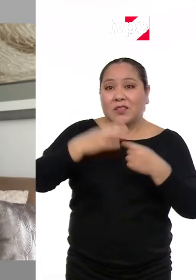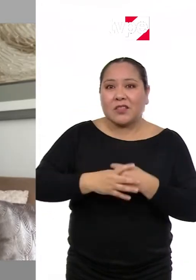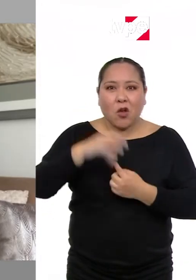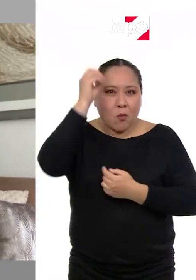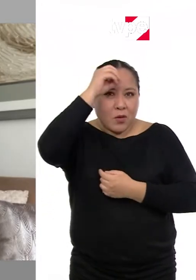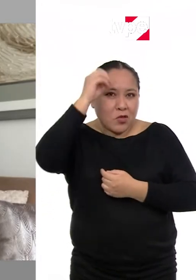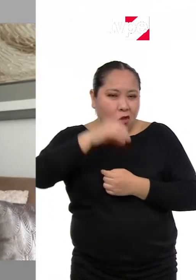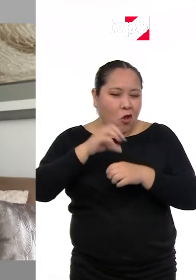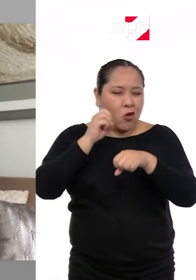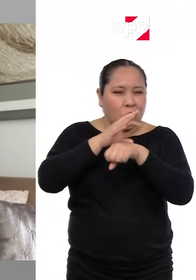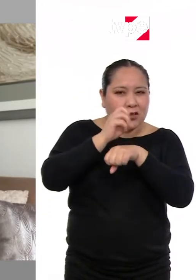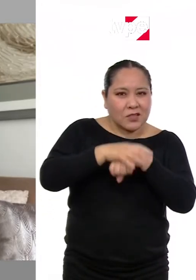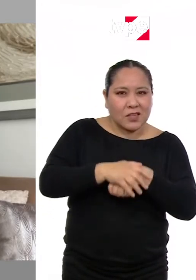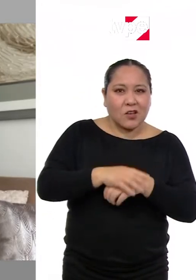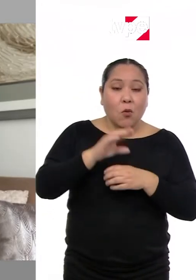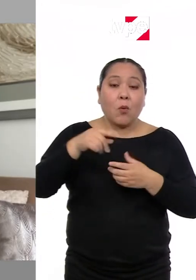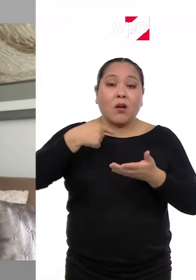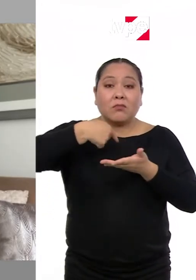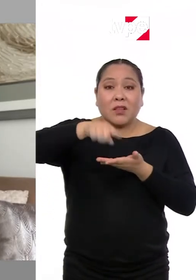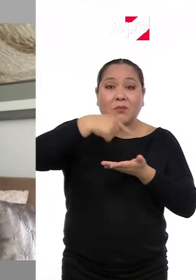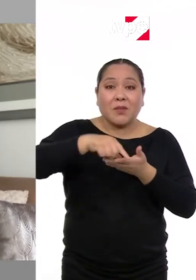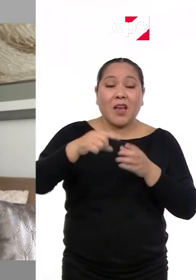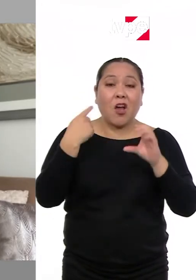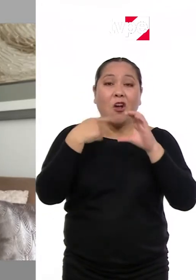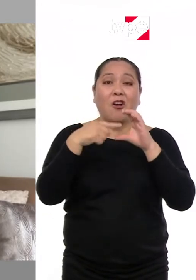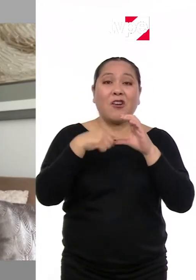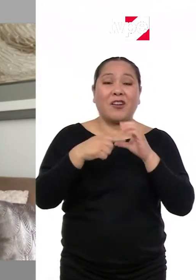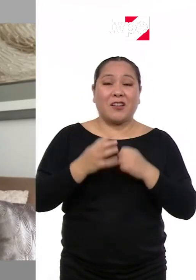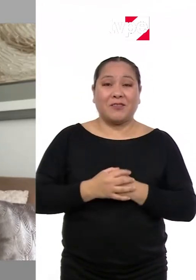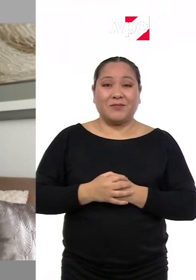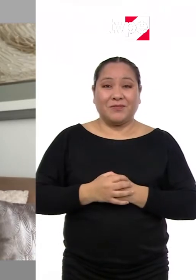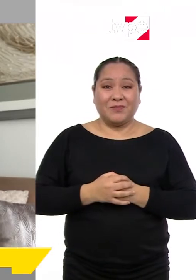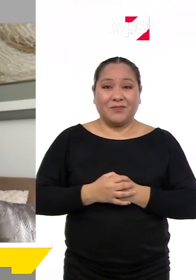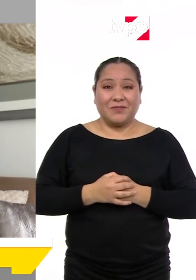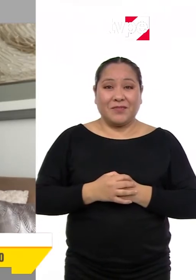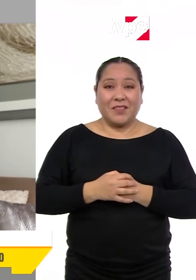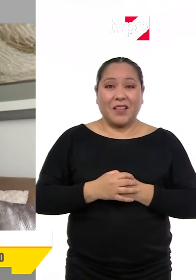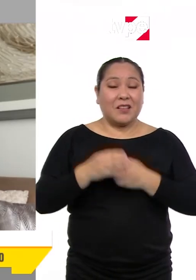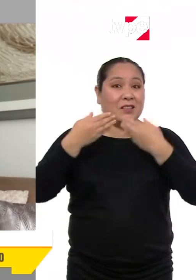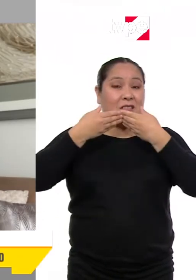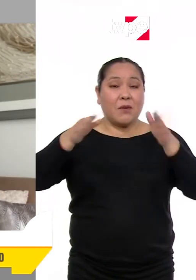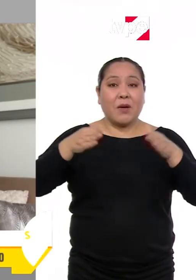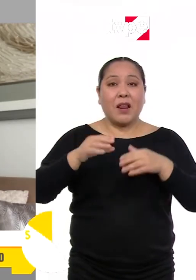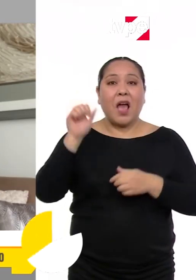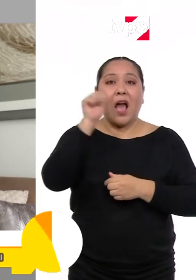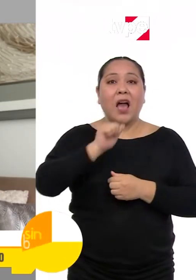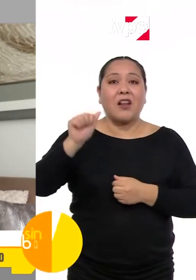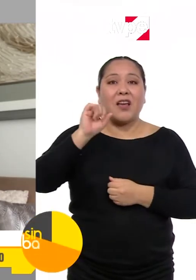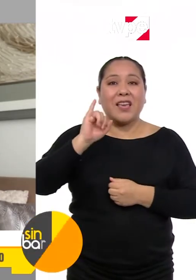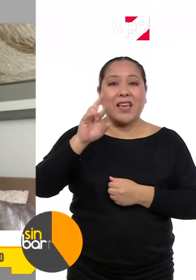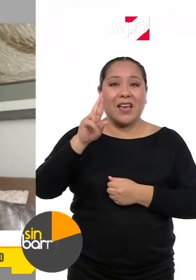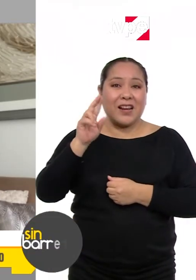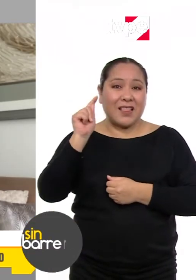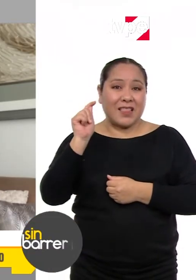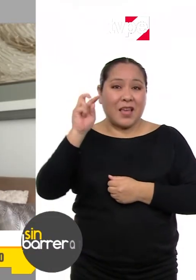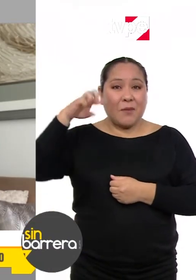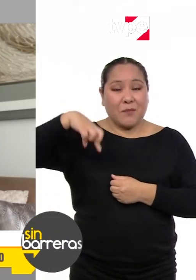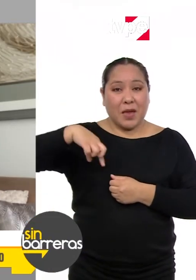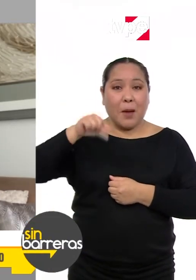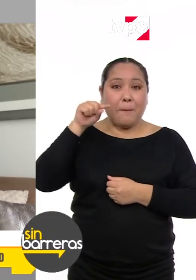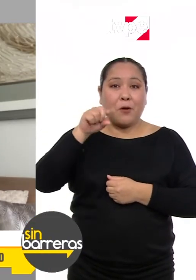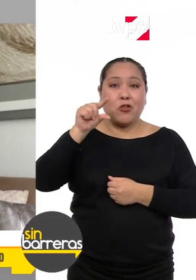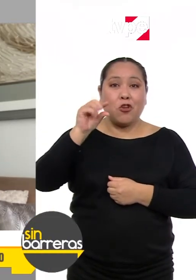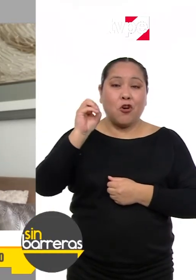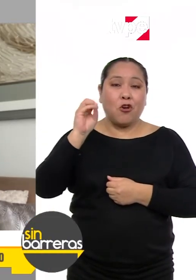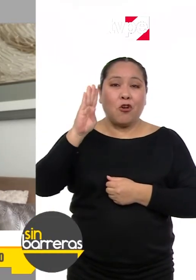comentarios, sus sugerencias, pueden enviarlas a nuestro correo electrónico. Sinbarreras.irtp